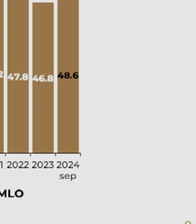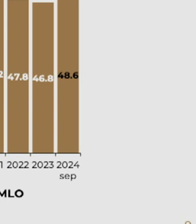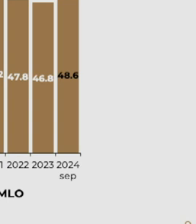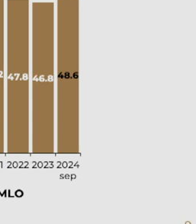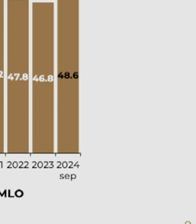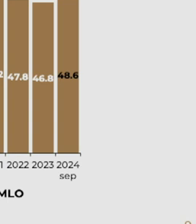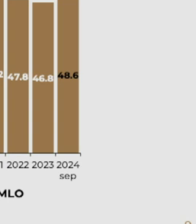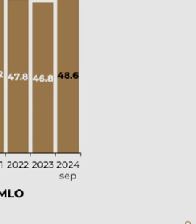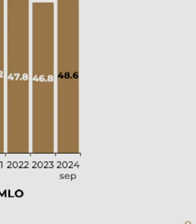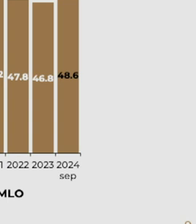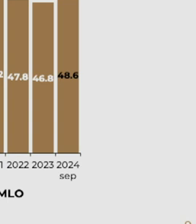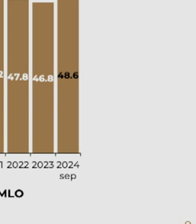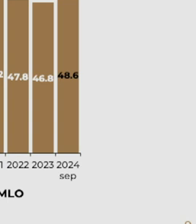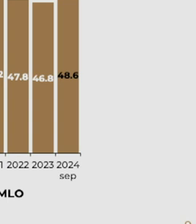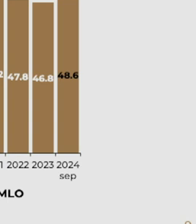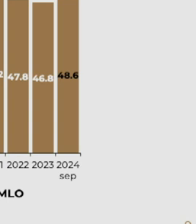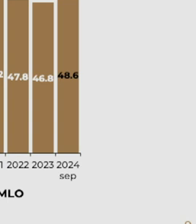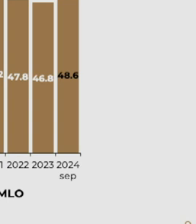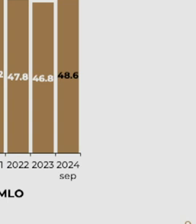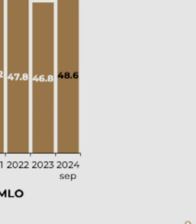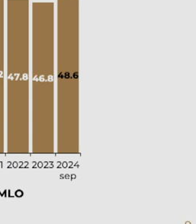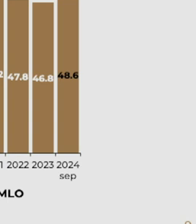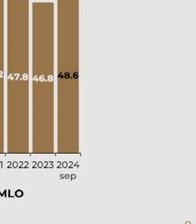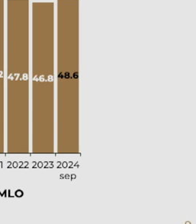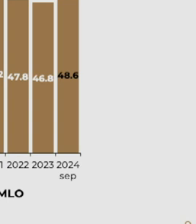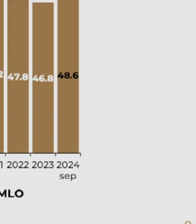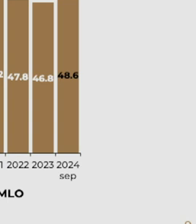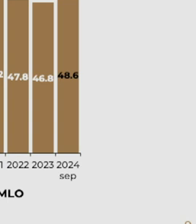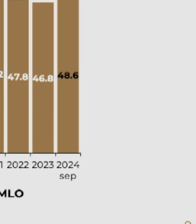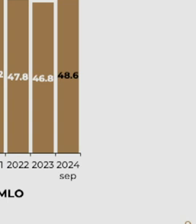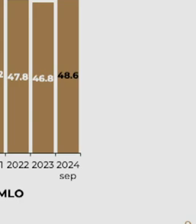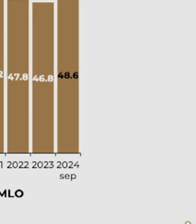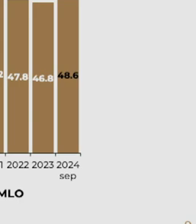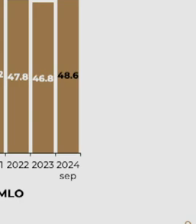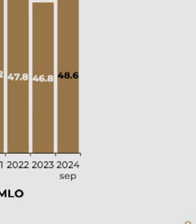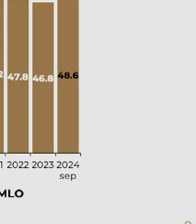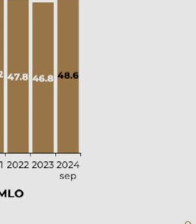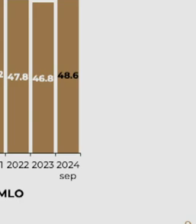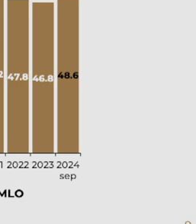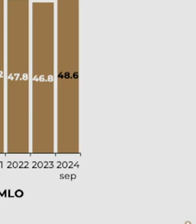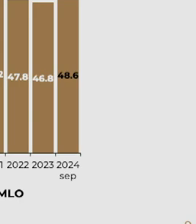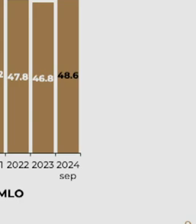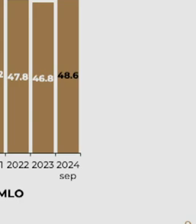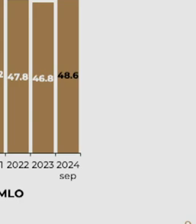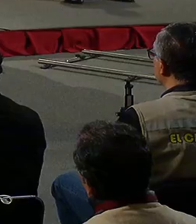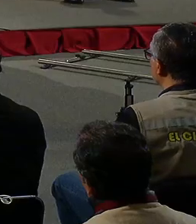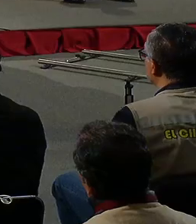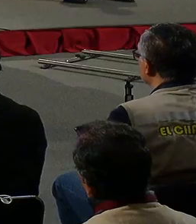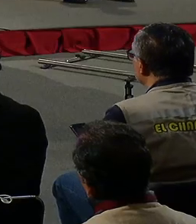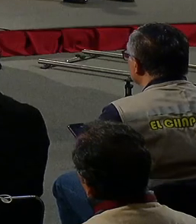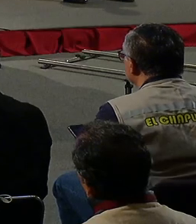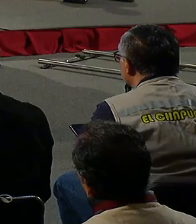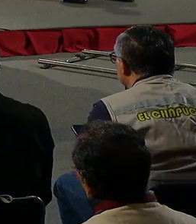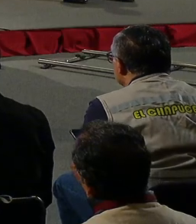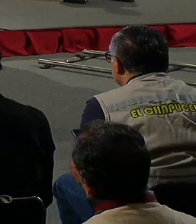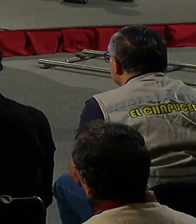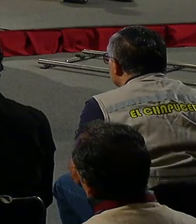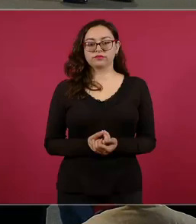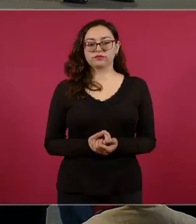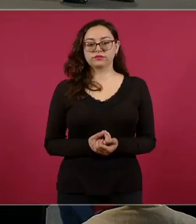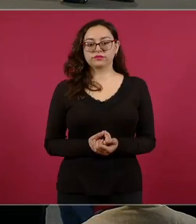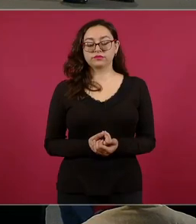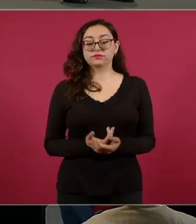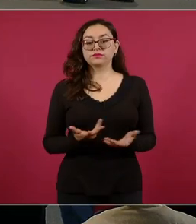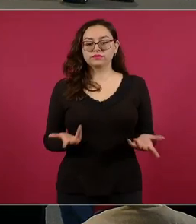una presión a las finanzas futuras. Lo que queremos destacar es que se había experimentado también un crecimiento